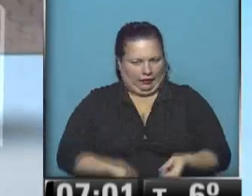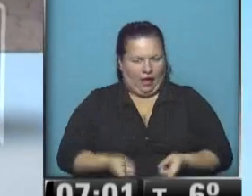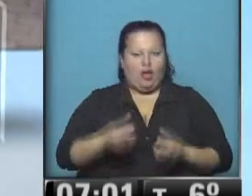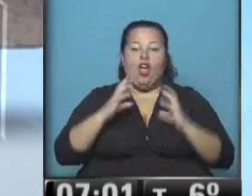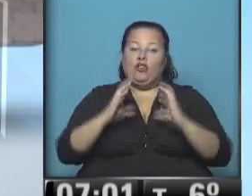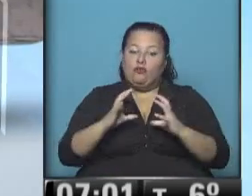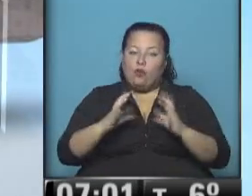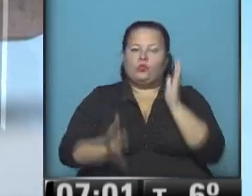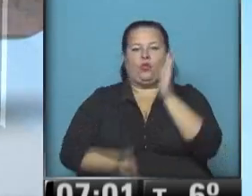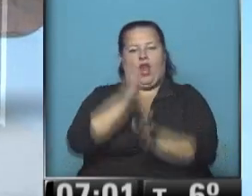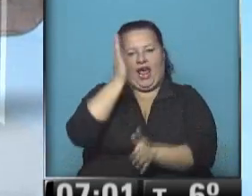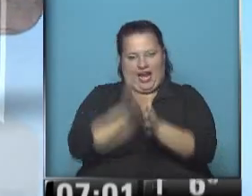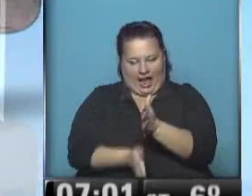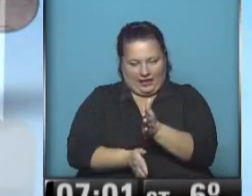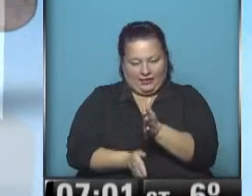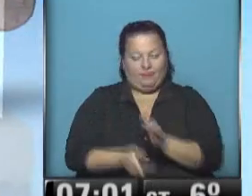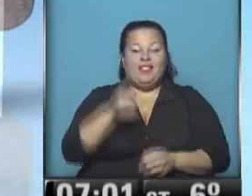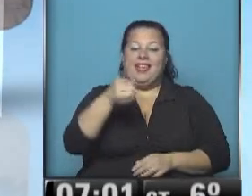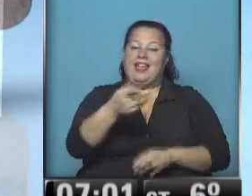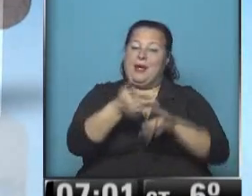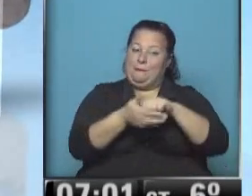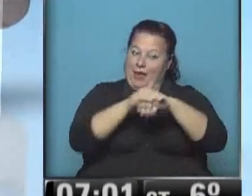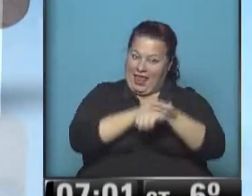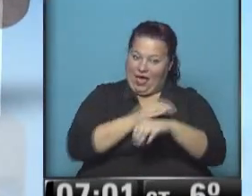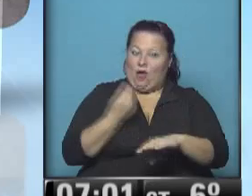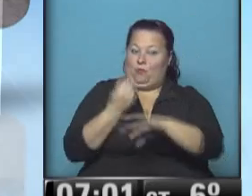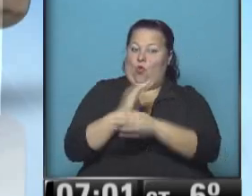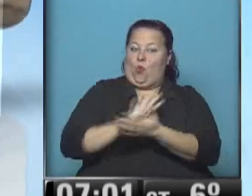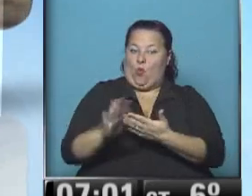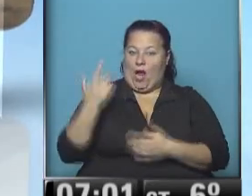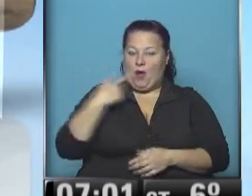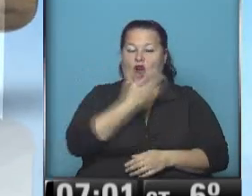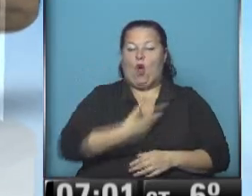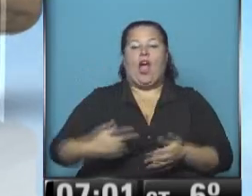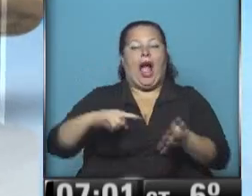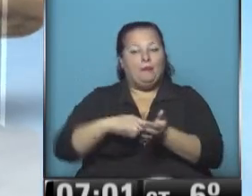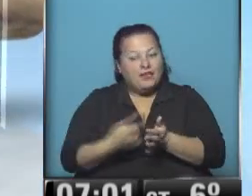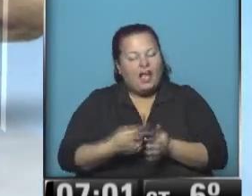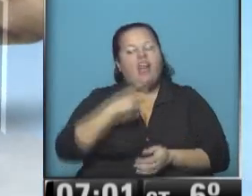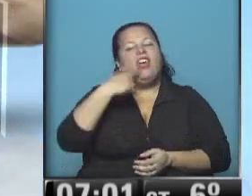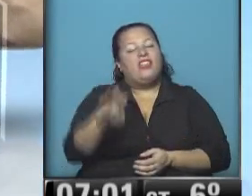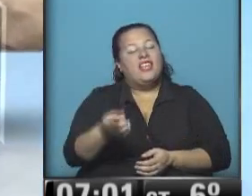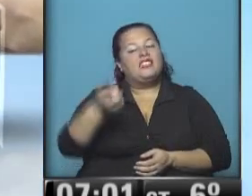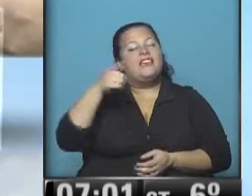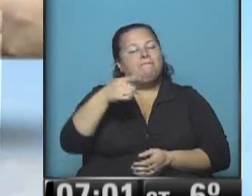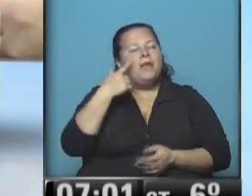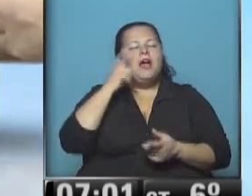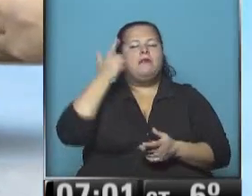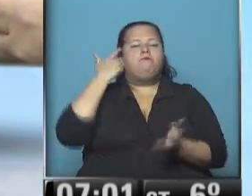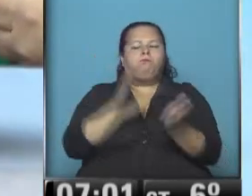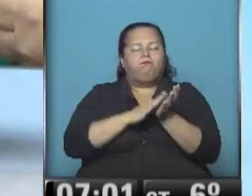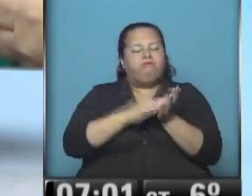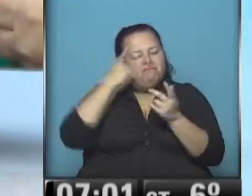fútbol gratuito. El jefe electo de gobierno porteño aseguró que la experiencia lo hizo